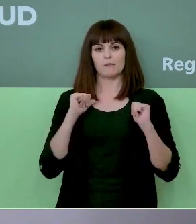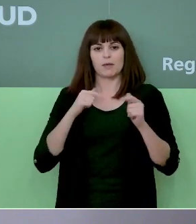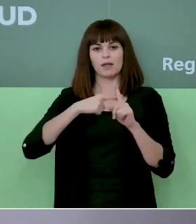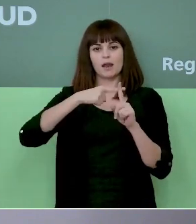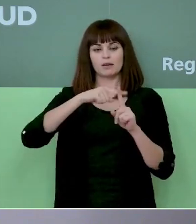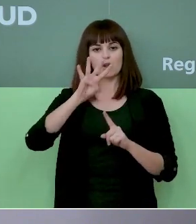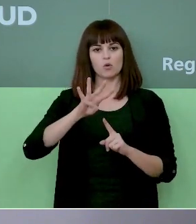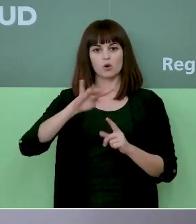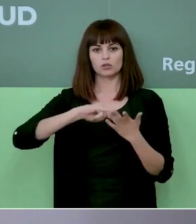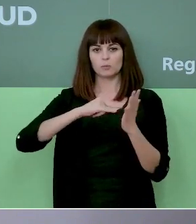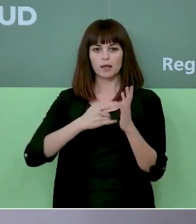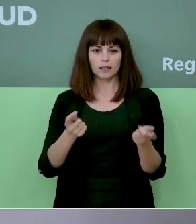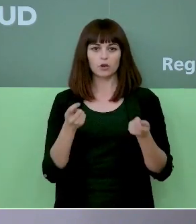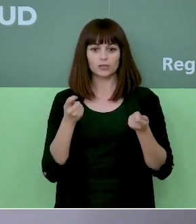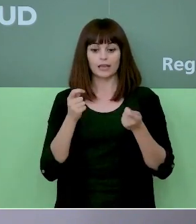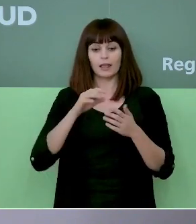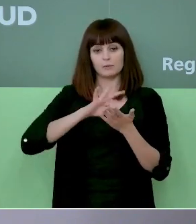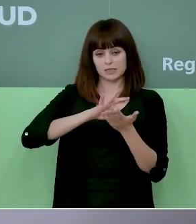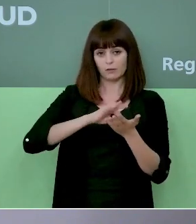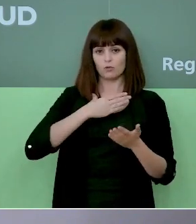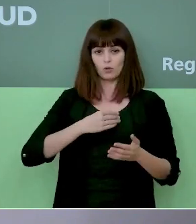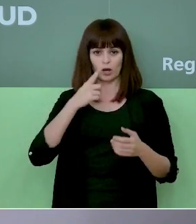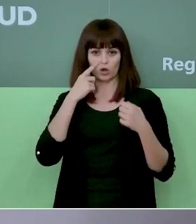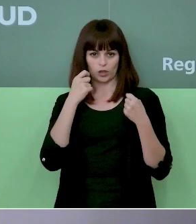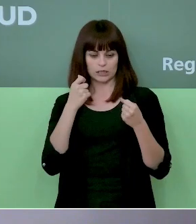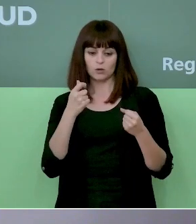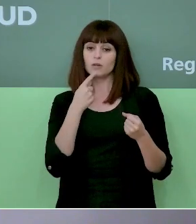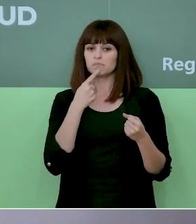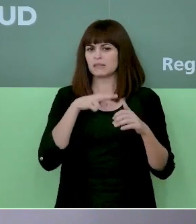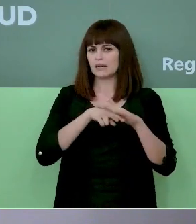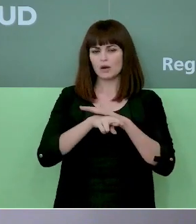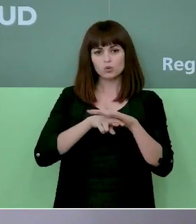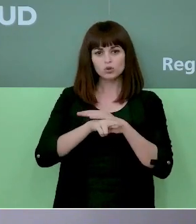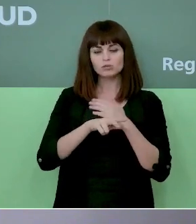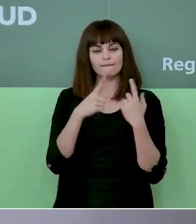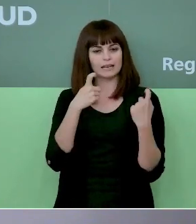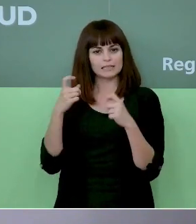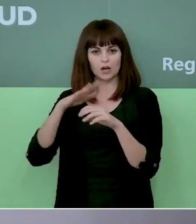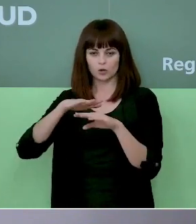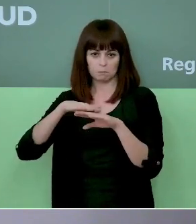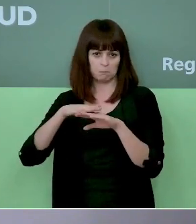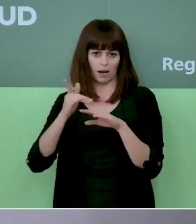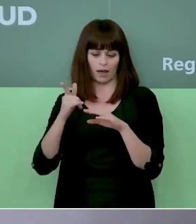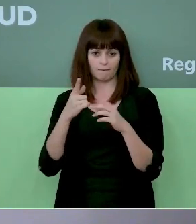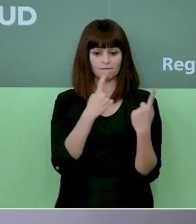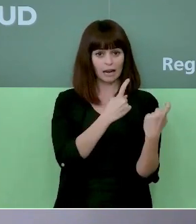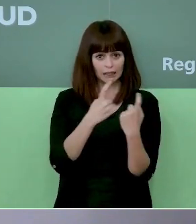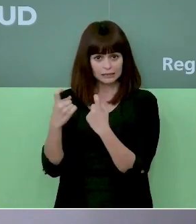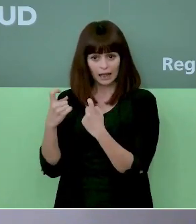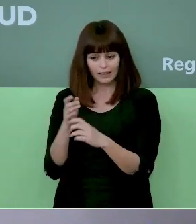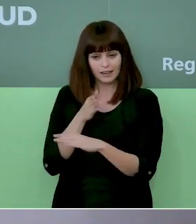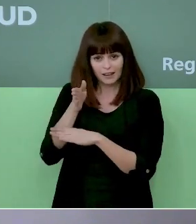Contingencia para los Hospitales del Servicio Murciano de Salud, que asegura los recursos necesarios para hacer frente a las necesidades